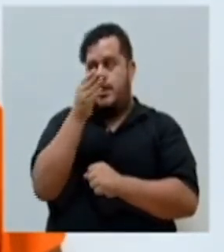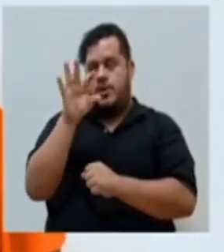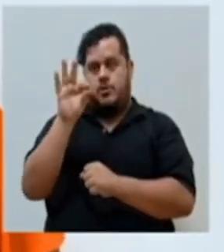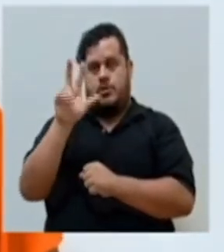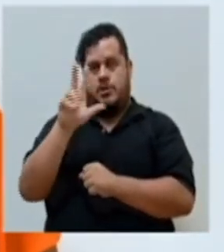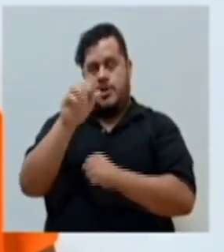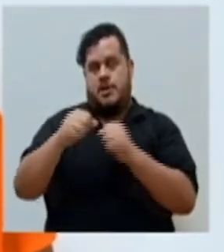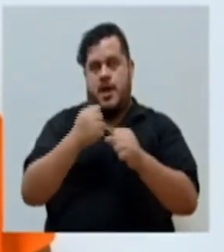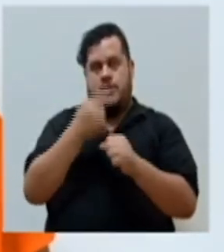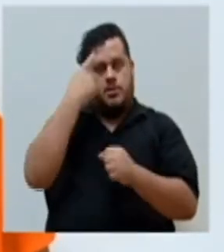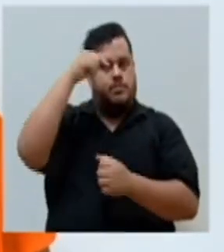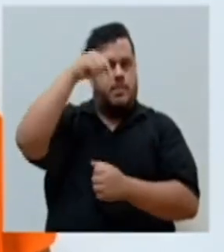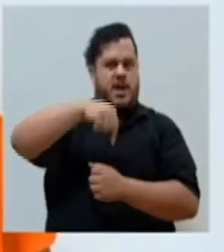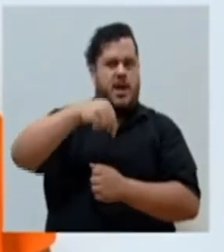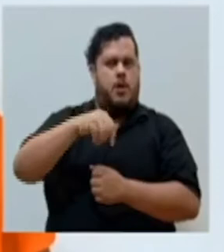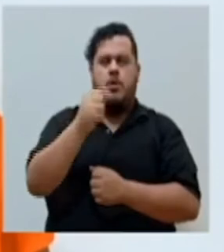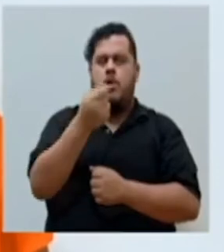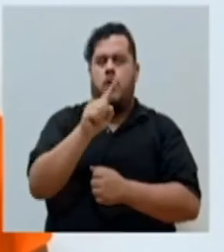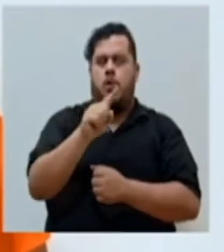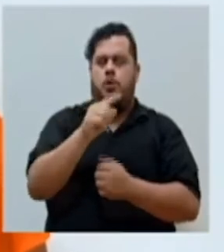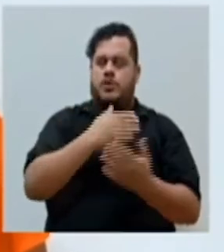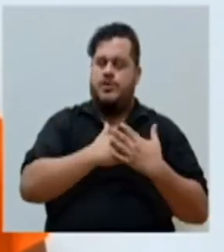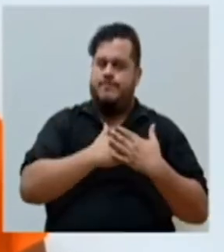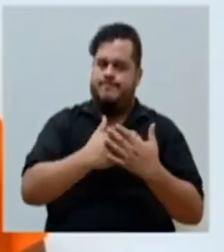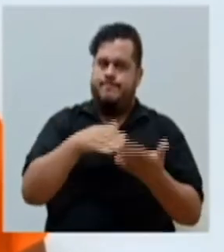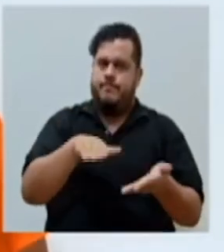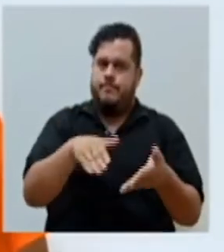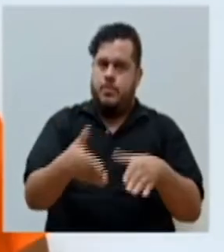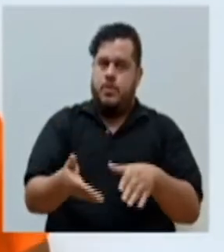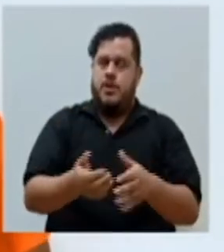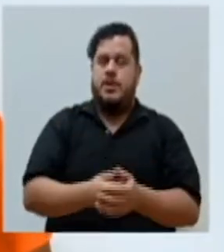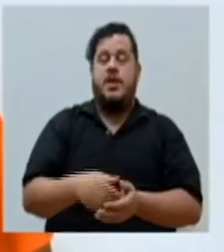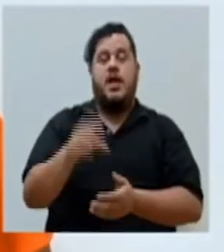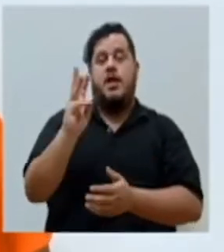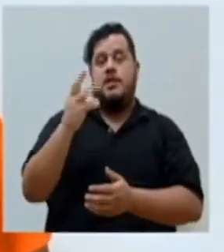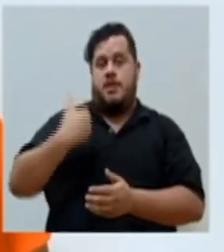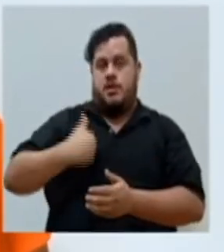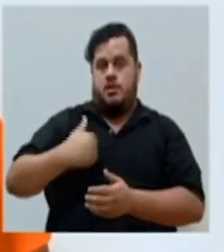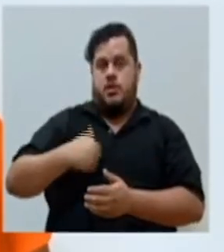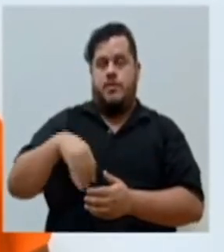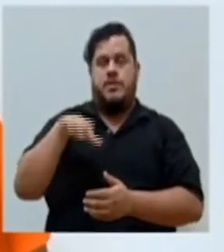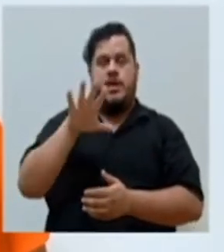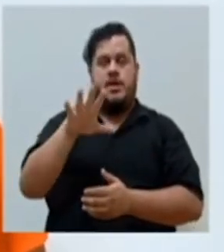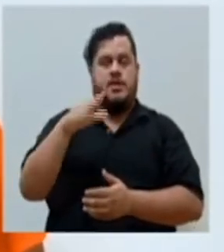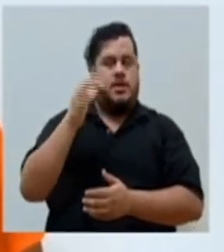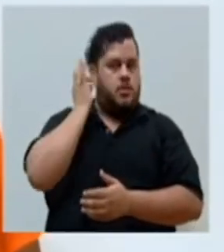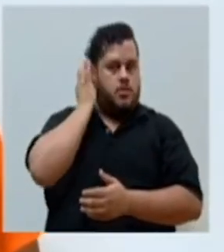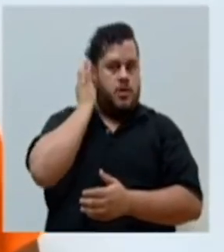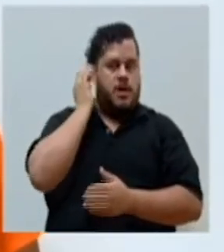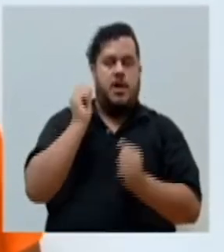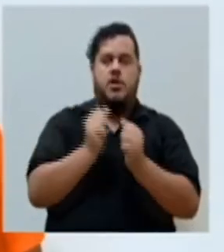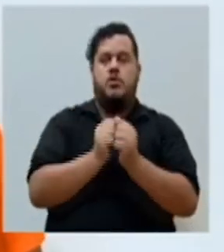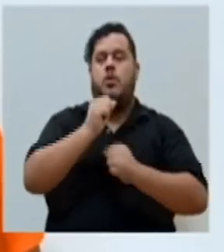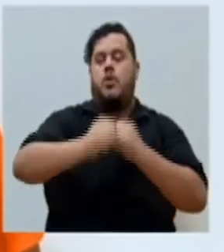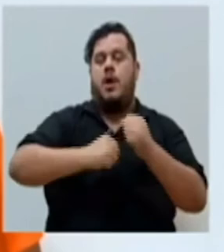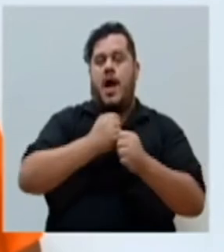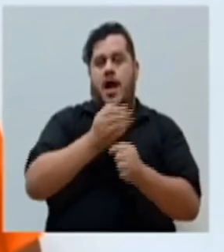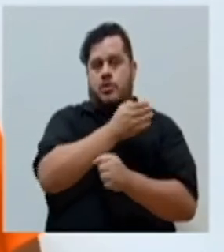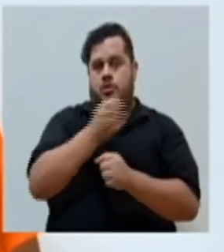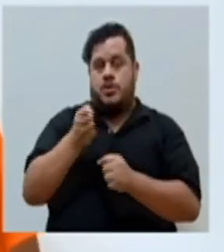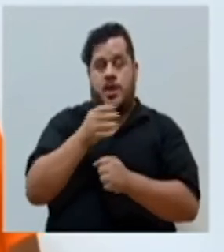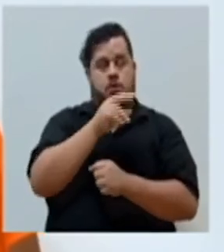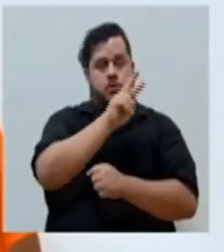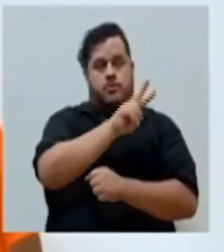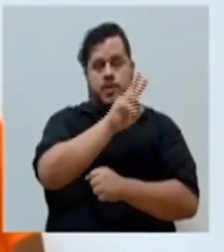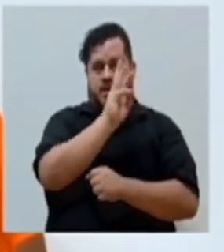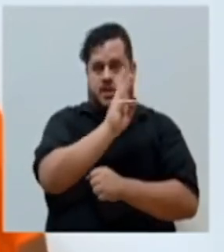Para hoy se reportan 11 lamentables fallecimientos, 6 hombres y 5 mujeres, con un rango de edad que va de